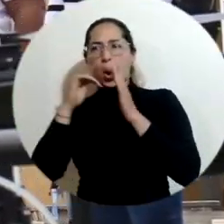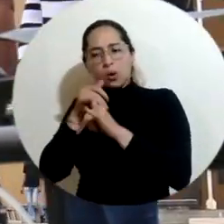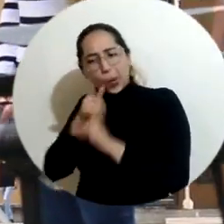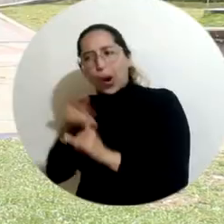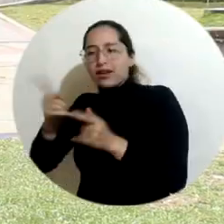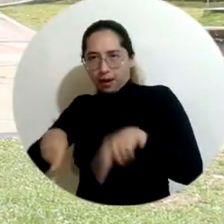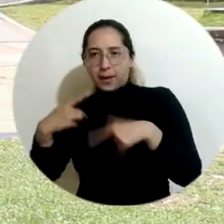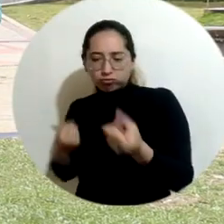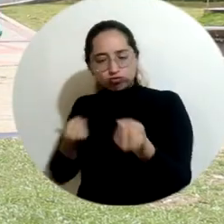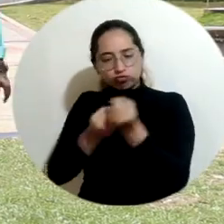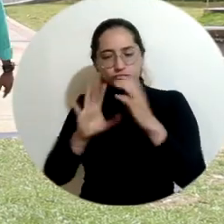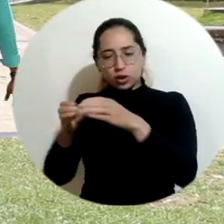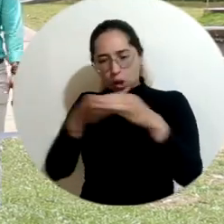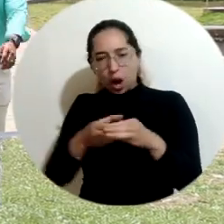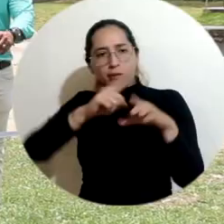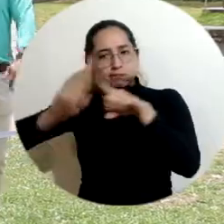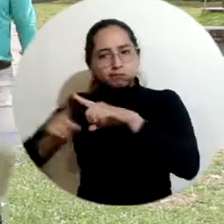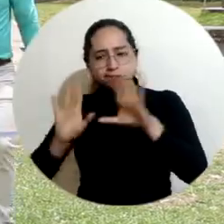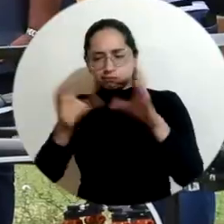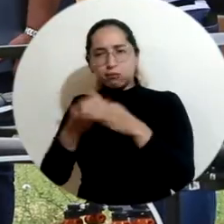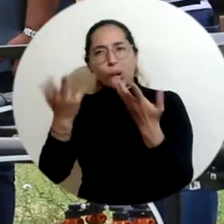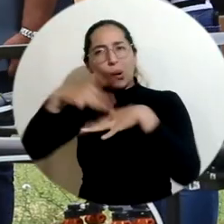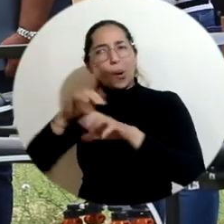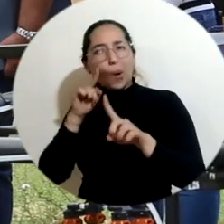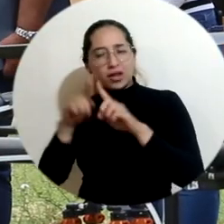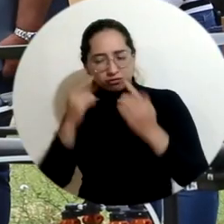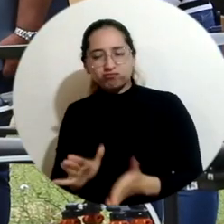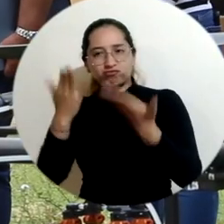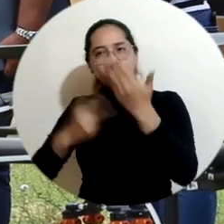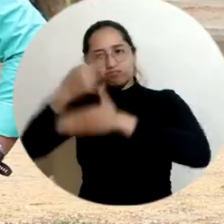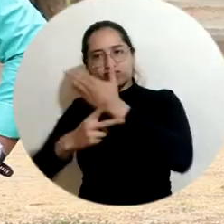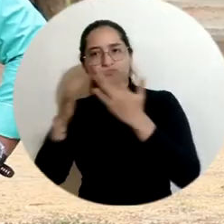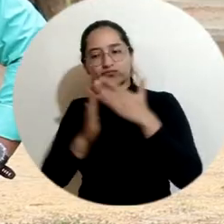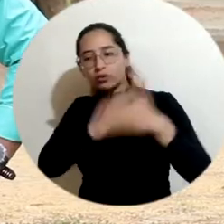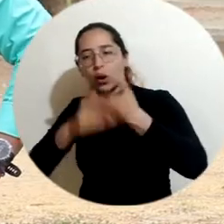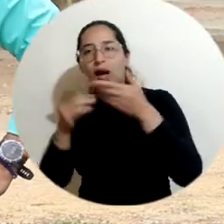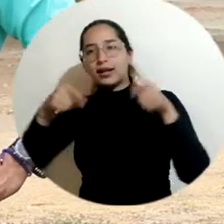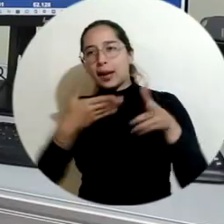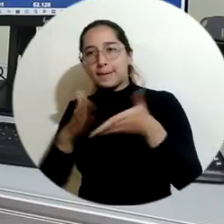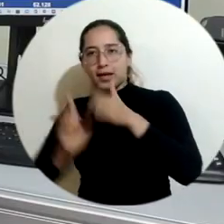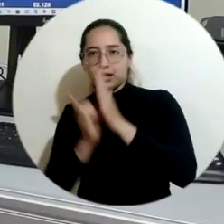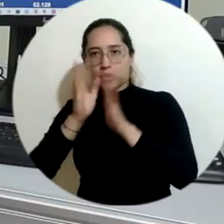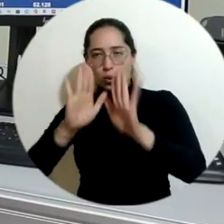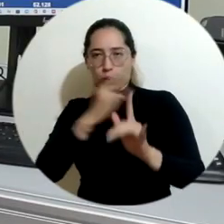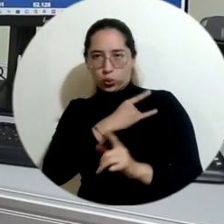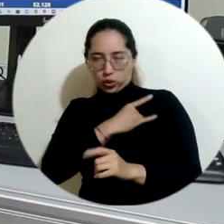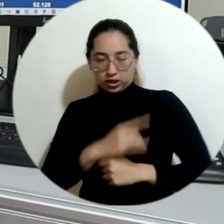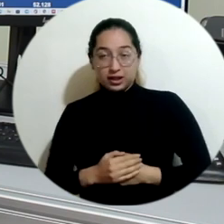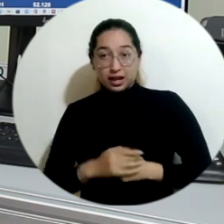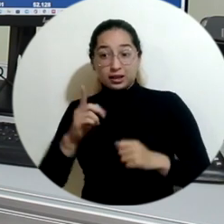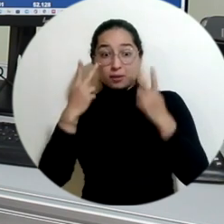con un componente de apropiación social del conocimiento como un compromiso adquirido en el plan de desarrollo universitario. Transferir